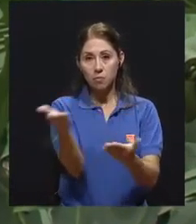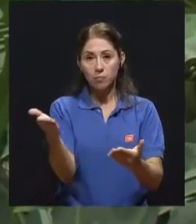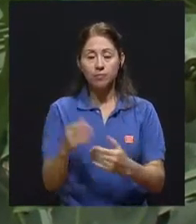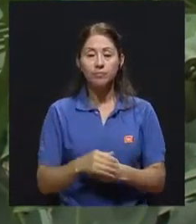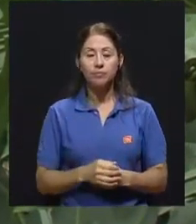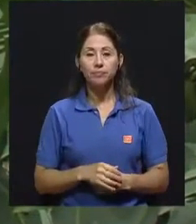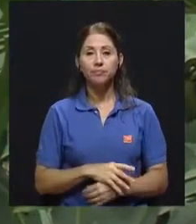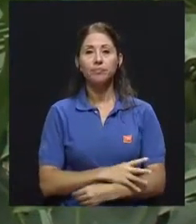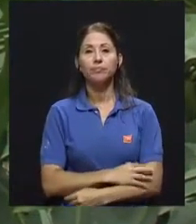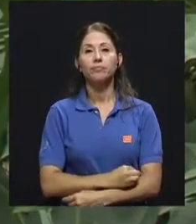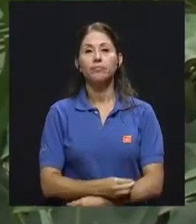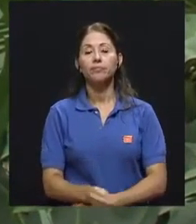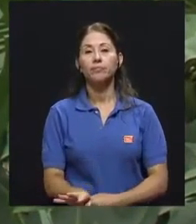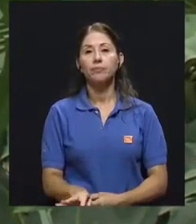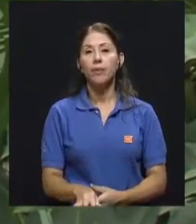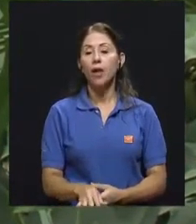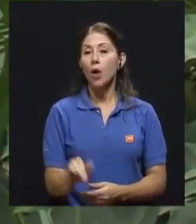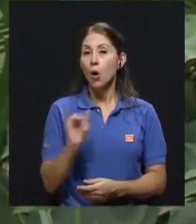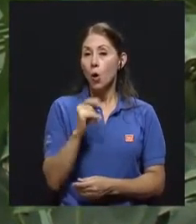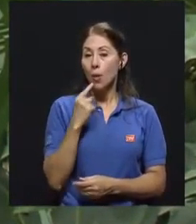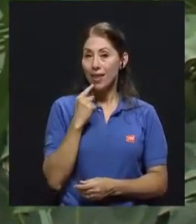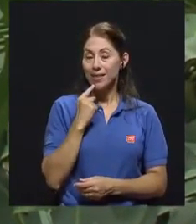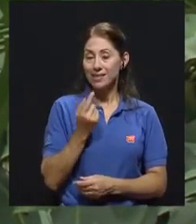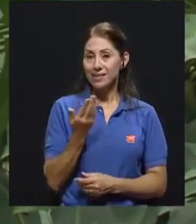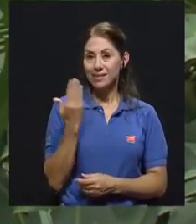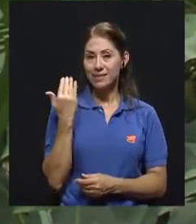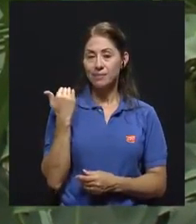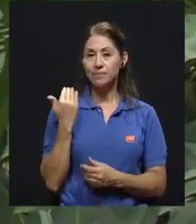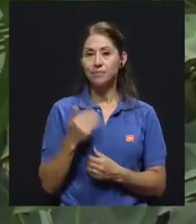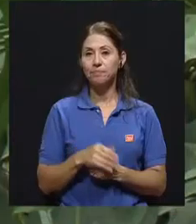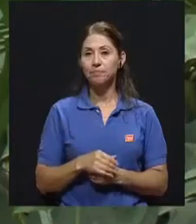Como le decía en algún momento antes del programa,